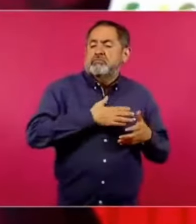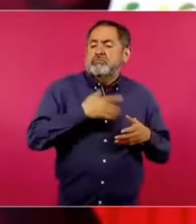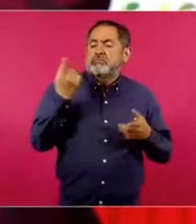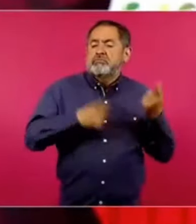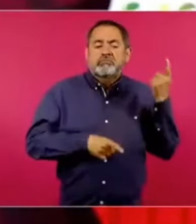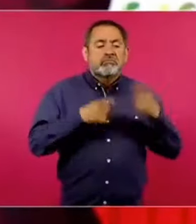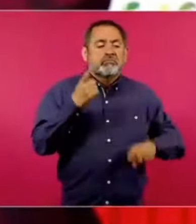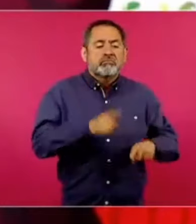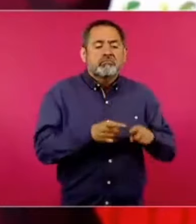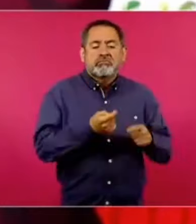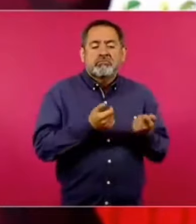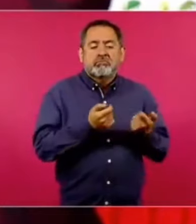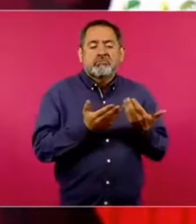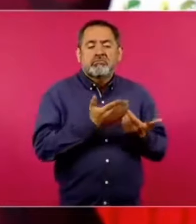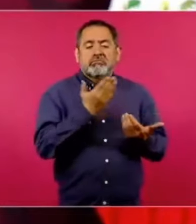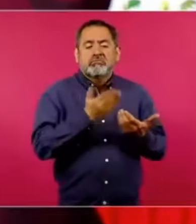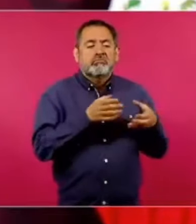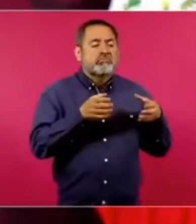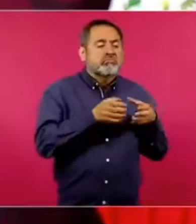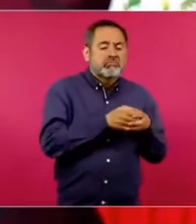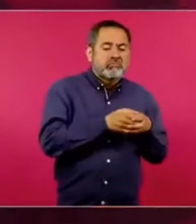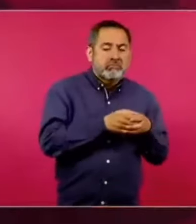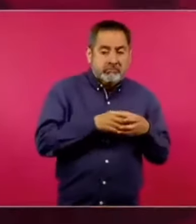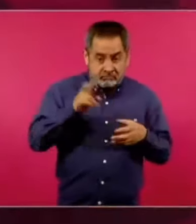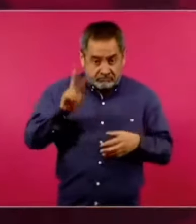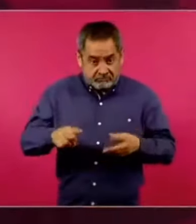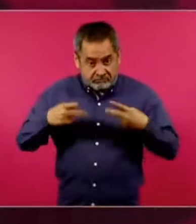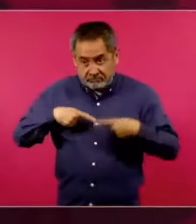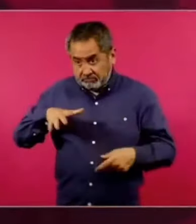no es el pueblo.